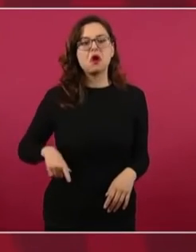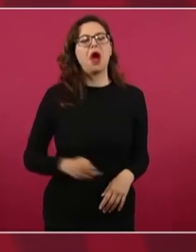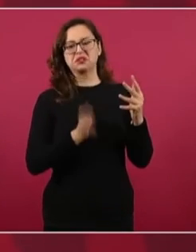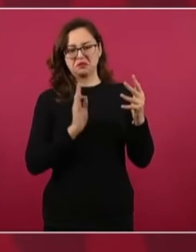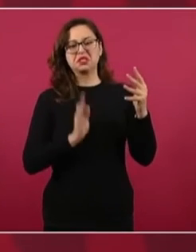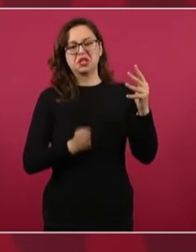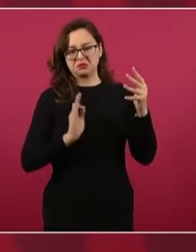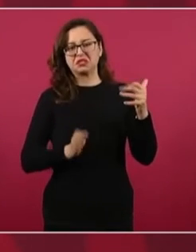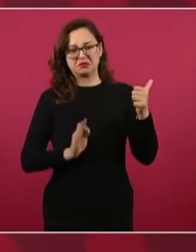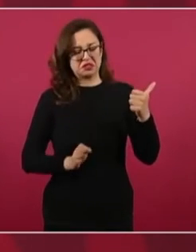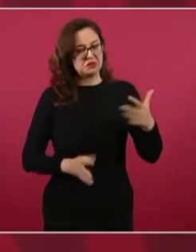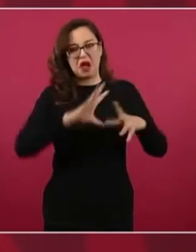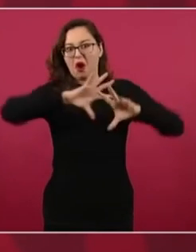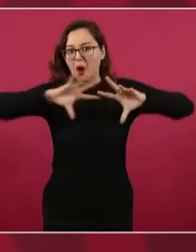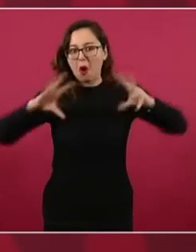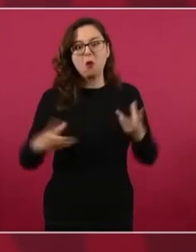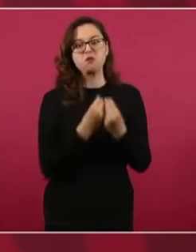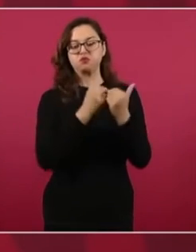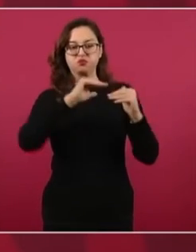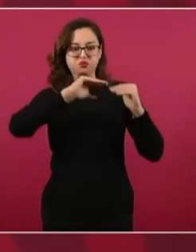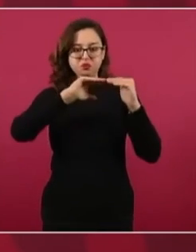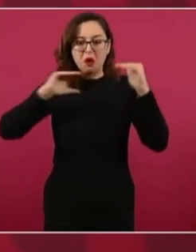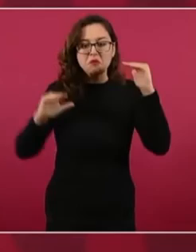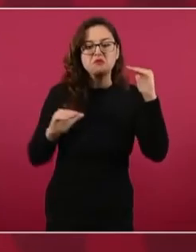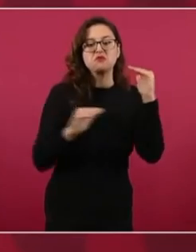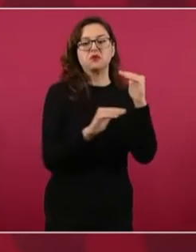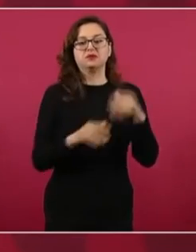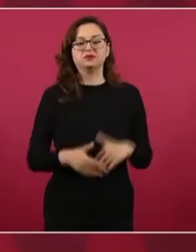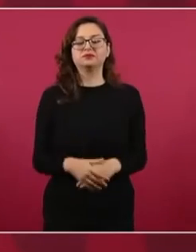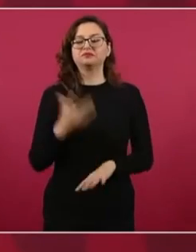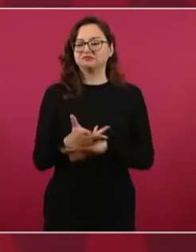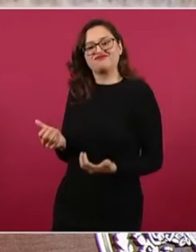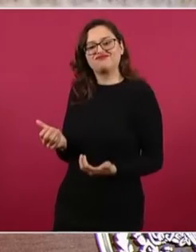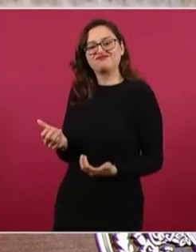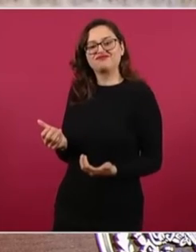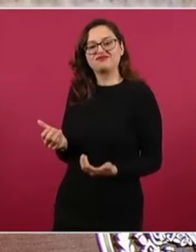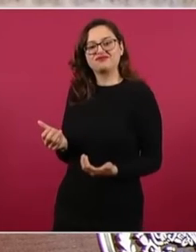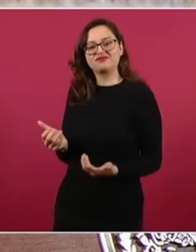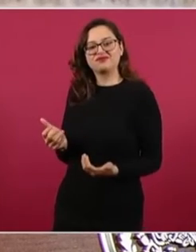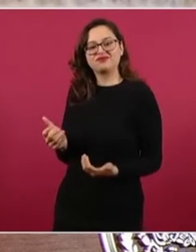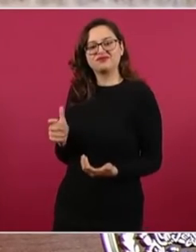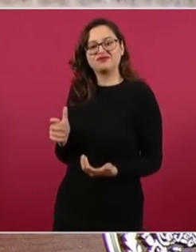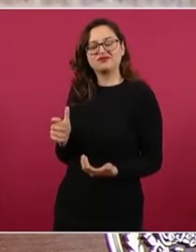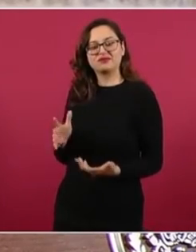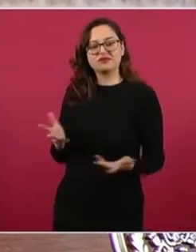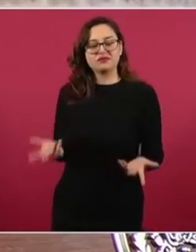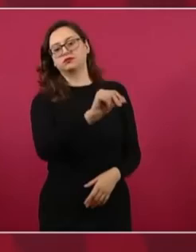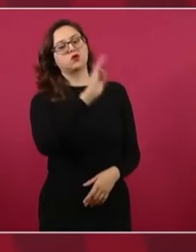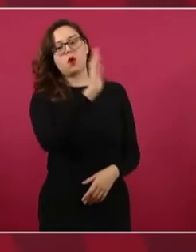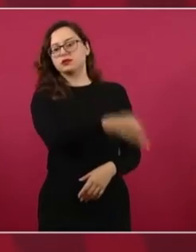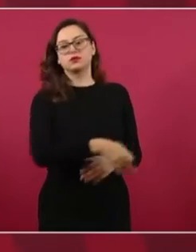otros tratados. Por eso los estadounidenses en la negociación decían, ¿cómo es posible que con nosotros no